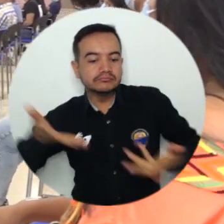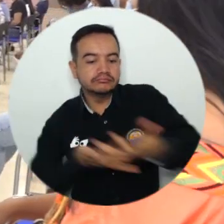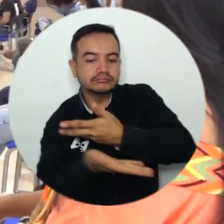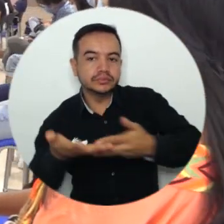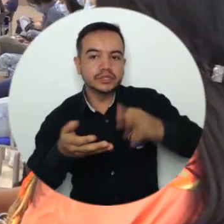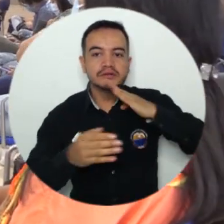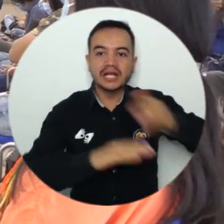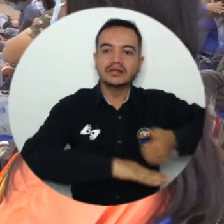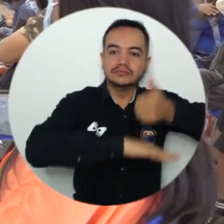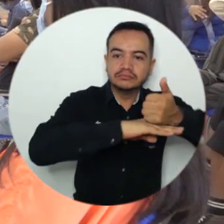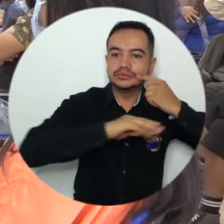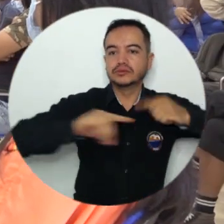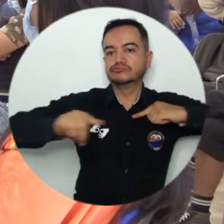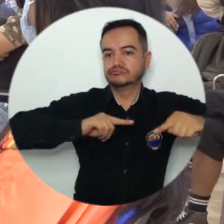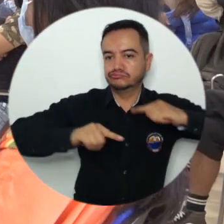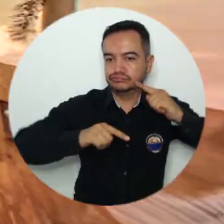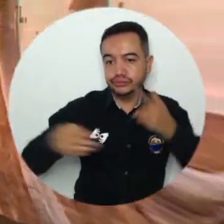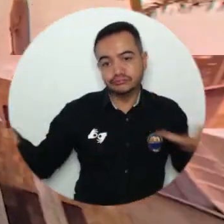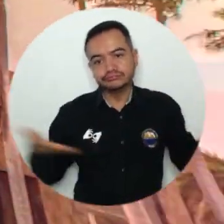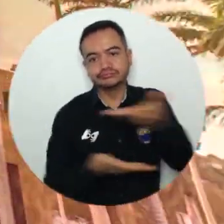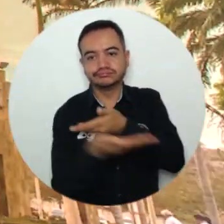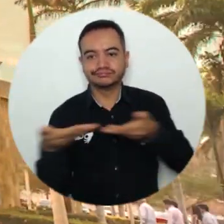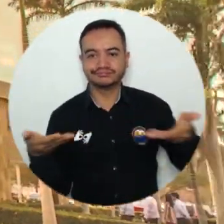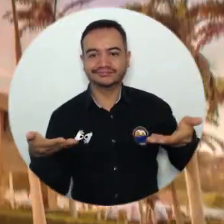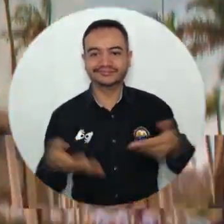órganos de gobierno y administración académica.